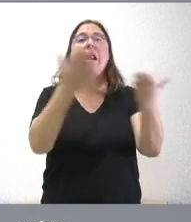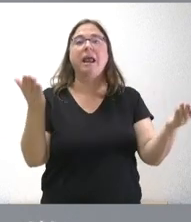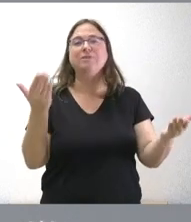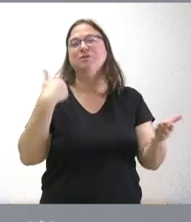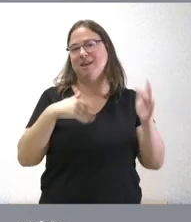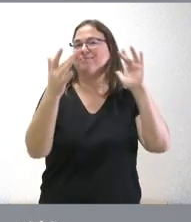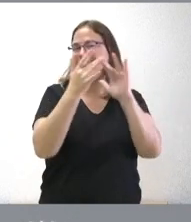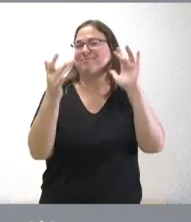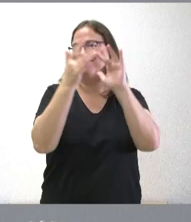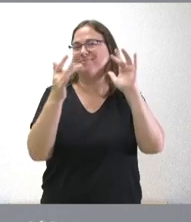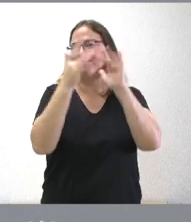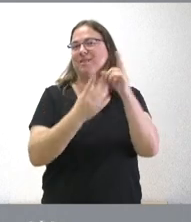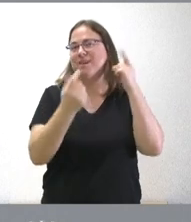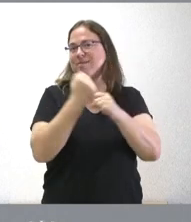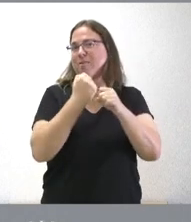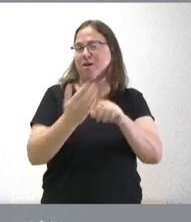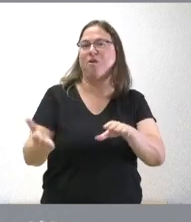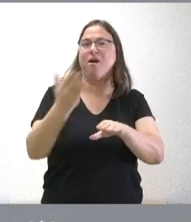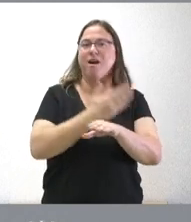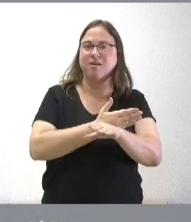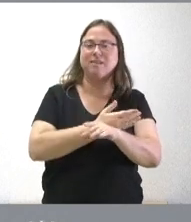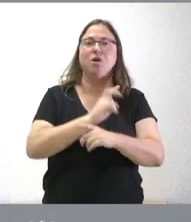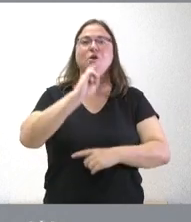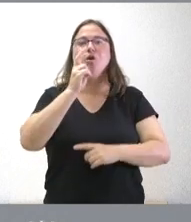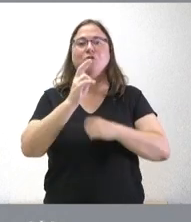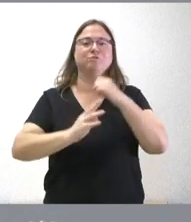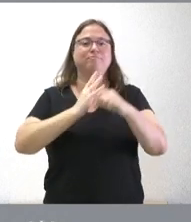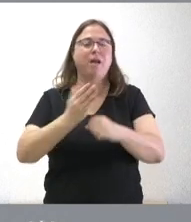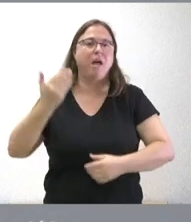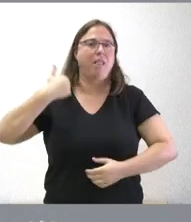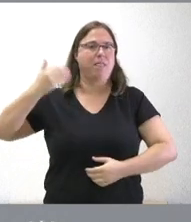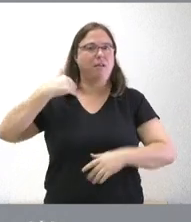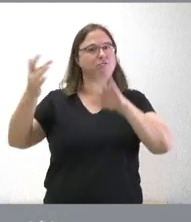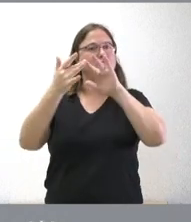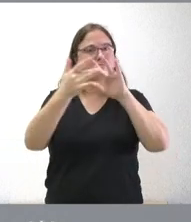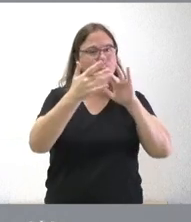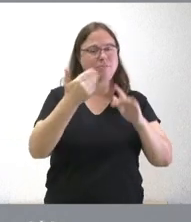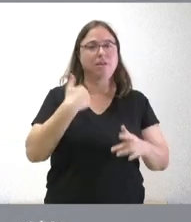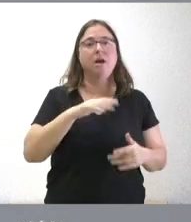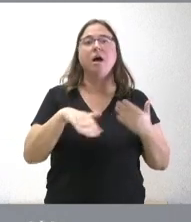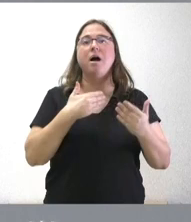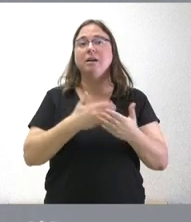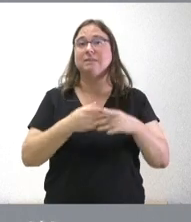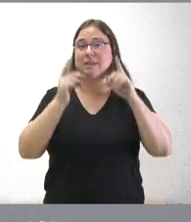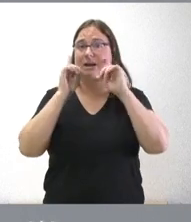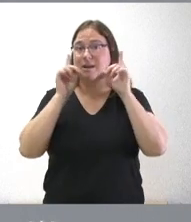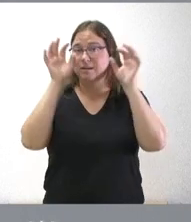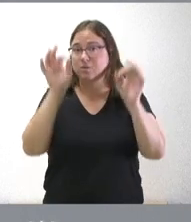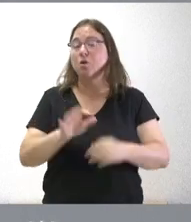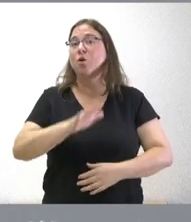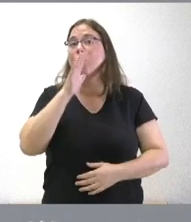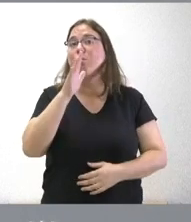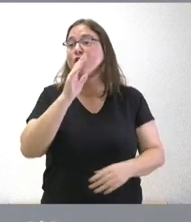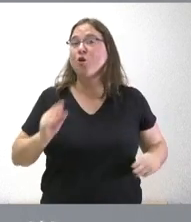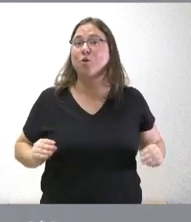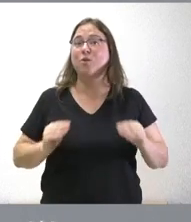ya sí que ha habido algunos trabajos previos de algunas otras legislaturas anteriores incluso en esta ocasión con mayor motivo porque no ha